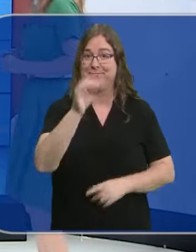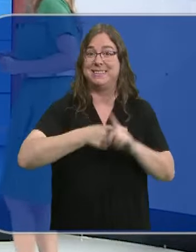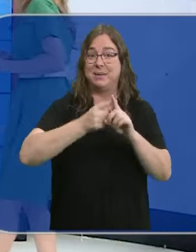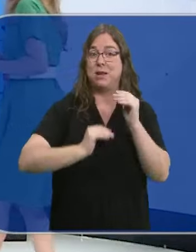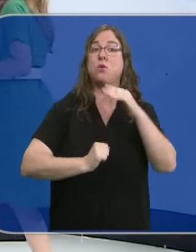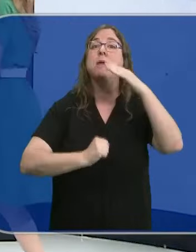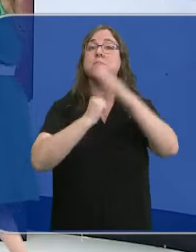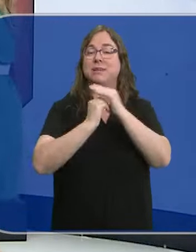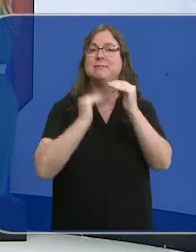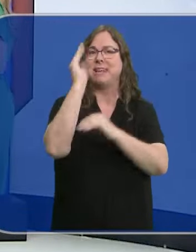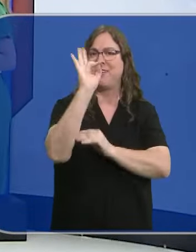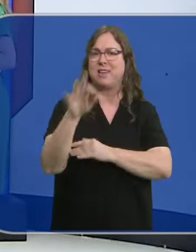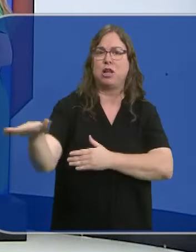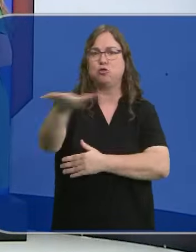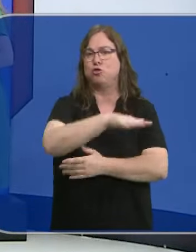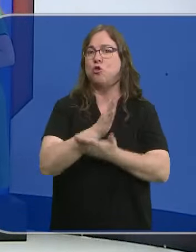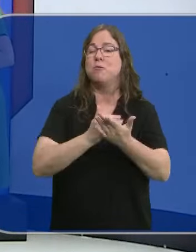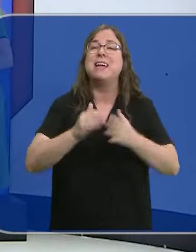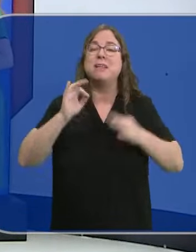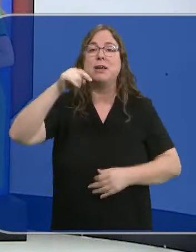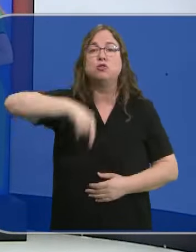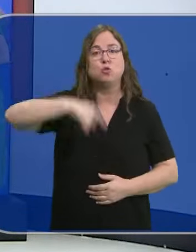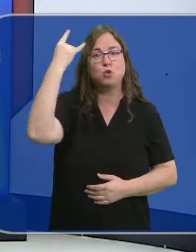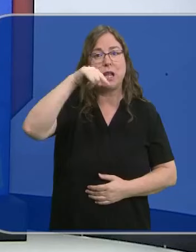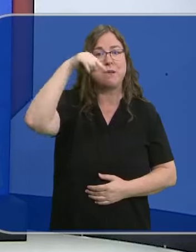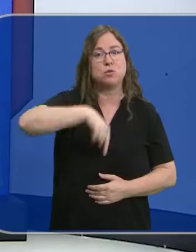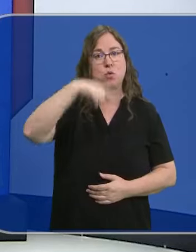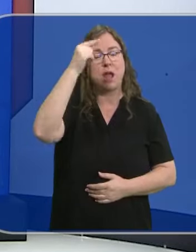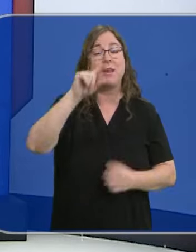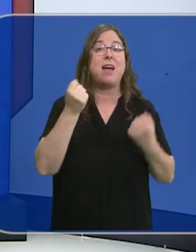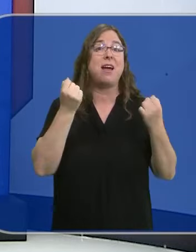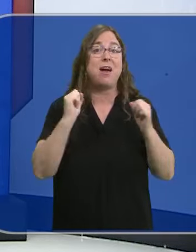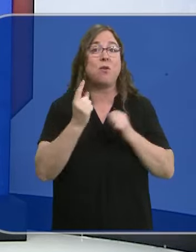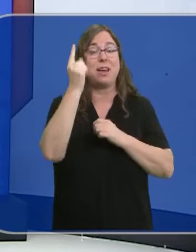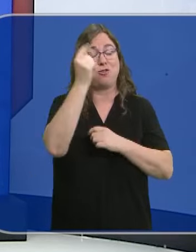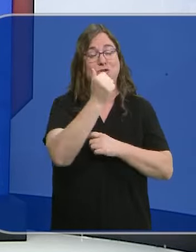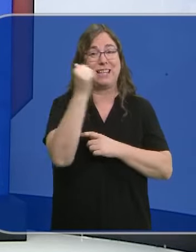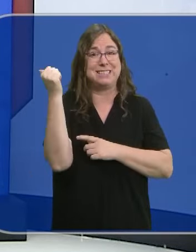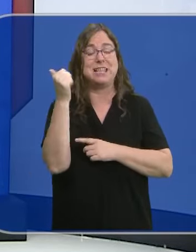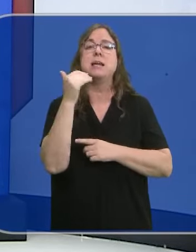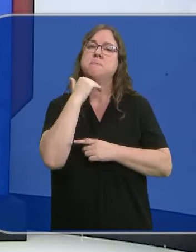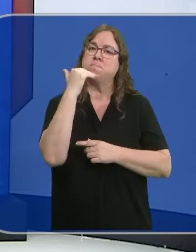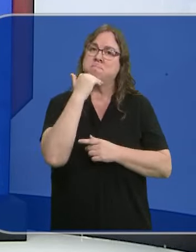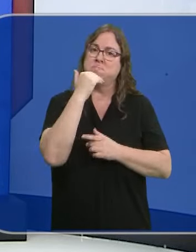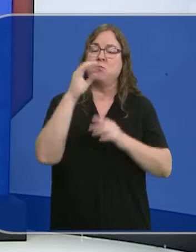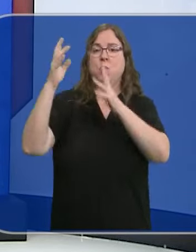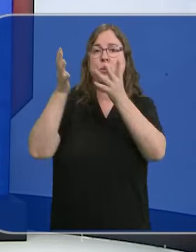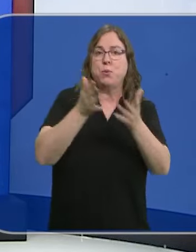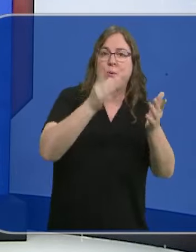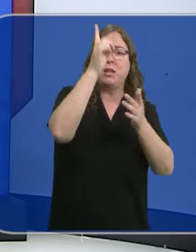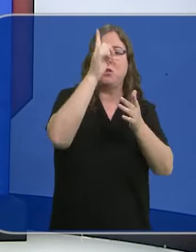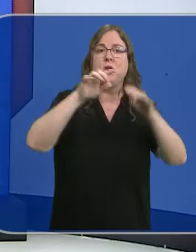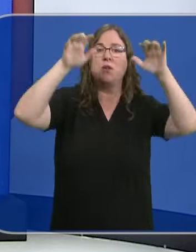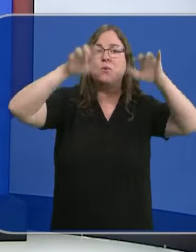las temperaturas máximas en prácticamente toda la comunidad, especialmente en el sur de Salamanca, sur de Ávila, aunque en el nordeste se quedan parecidas con viento de norte y algunas